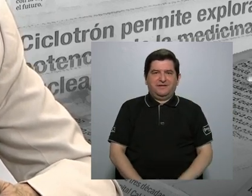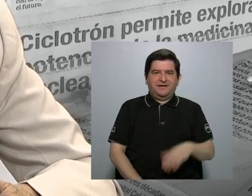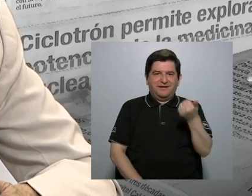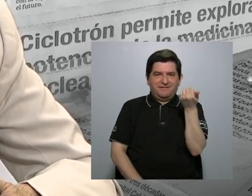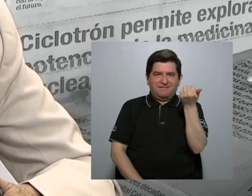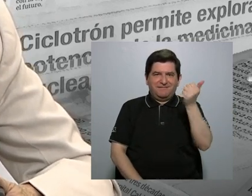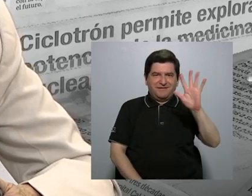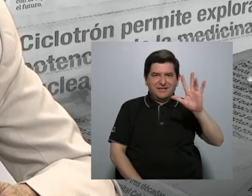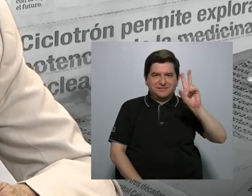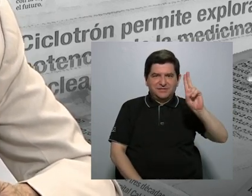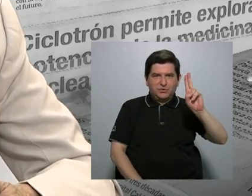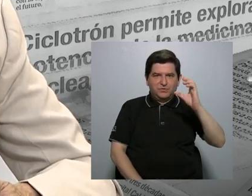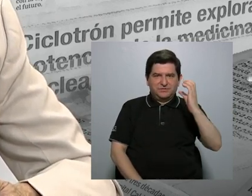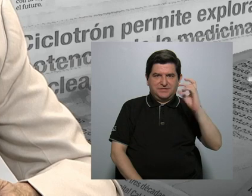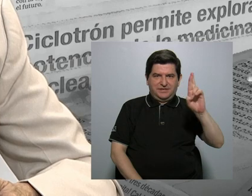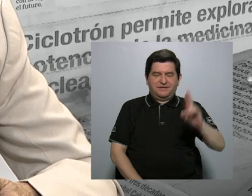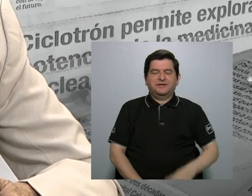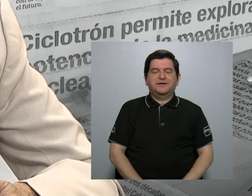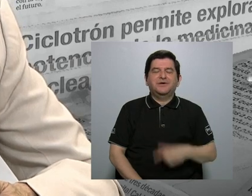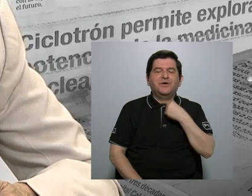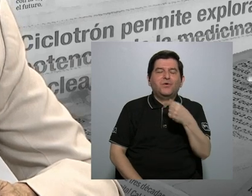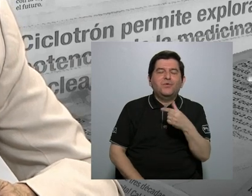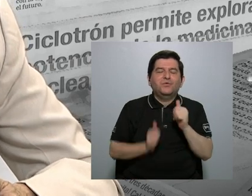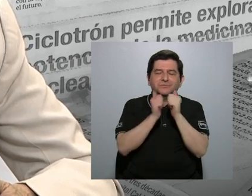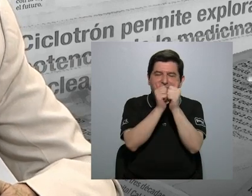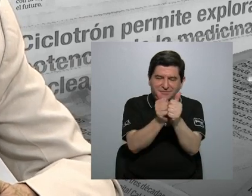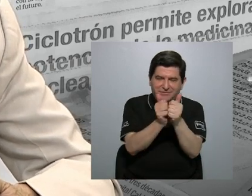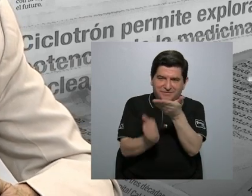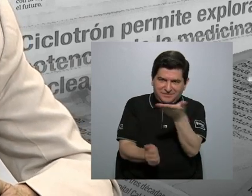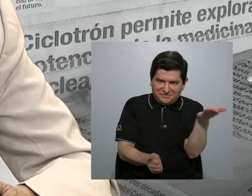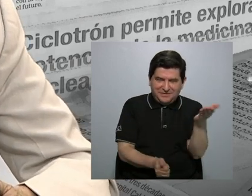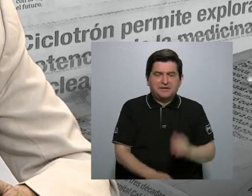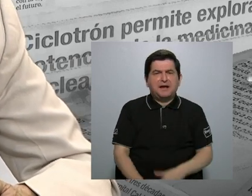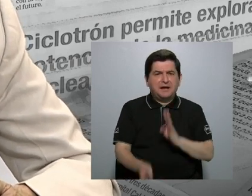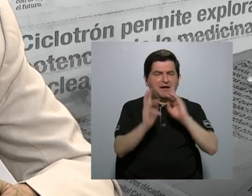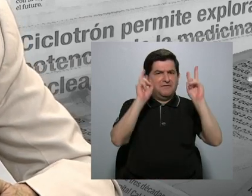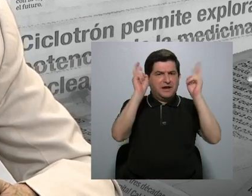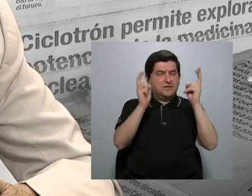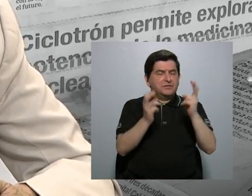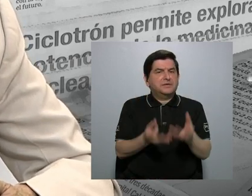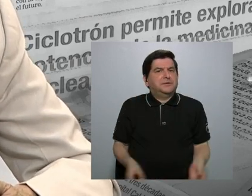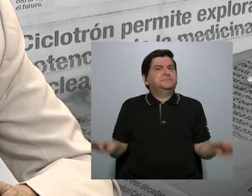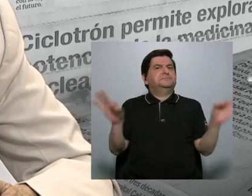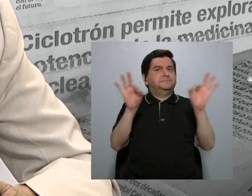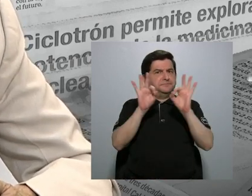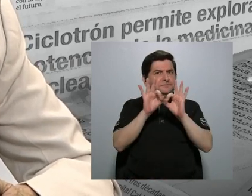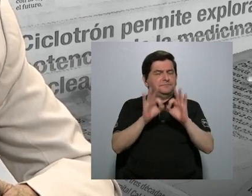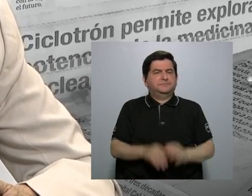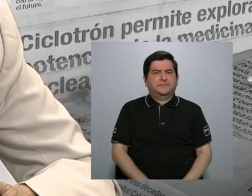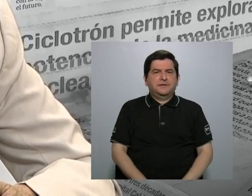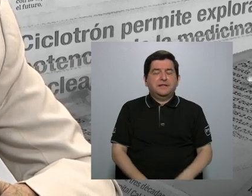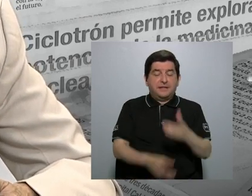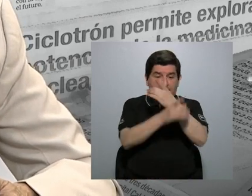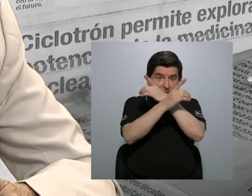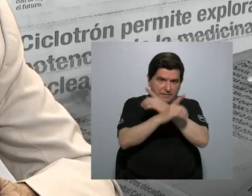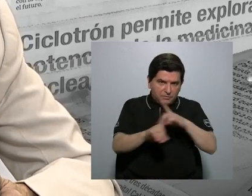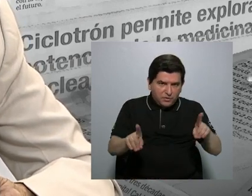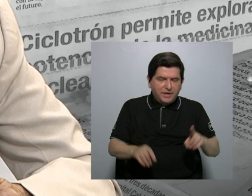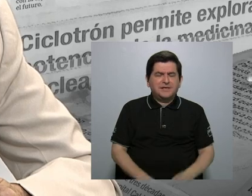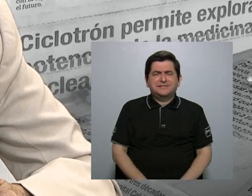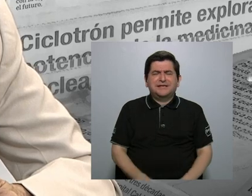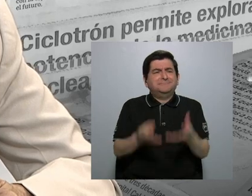Canal 15 UCR. Un gusto estar con ustedes y vamos a hablar de un tema esencial, esencial para la democracia,